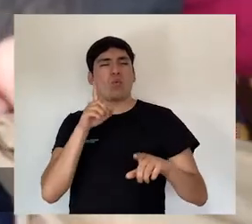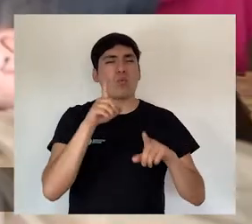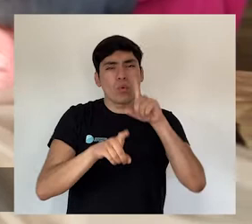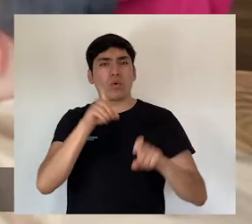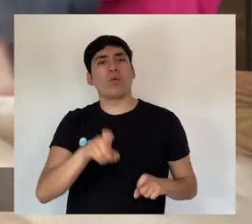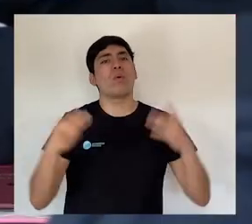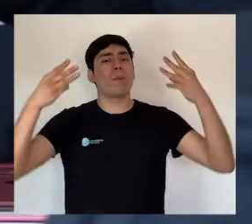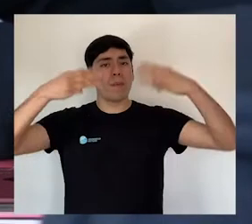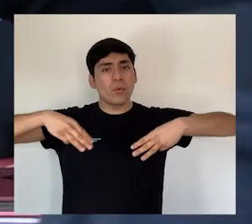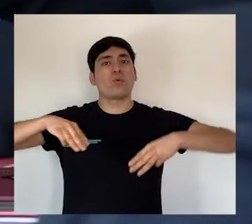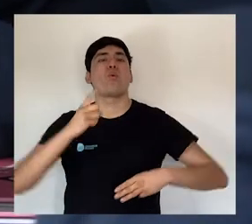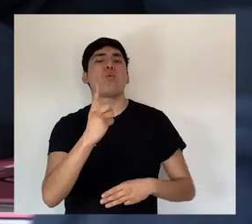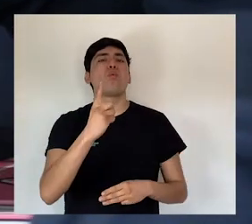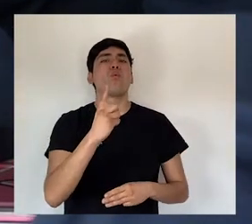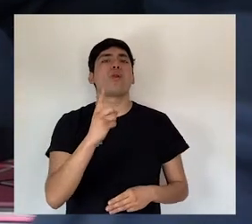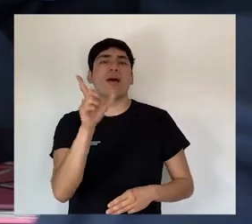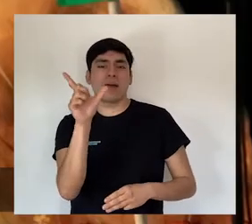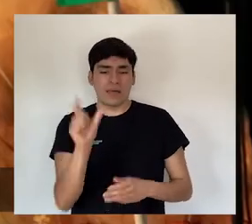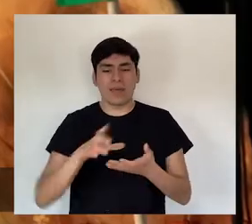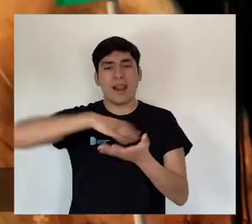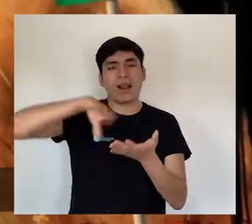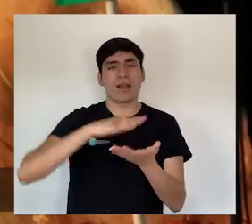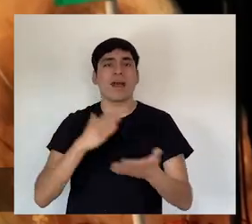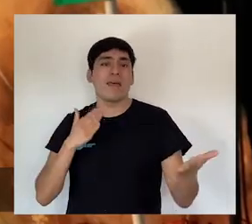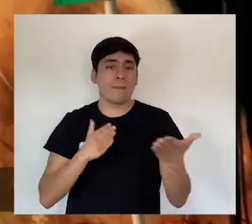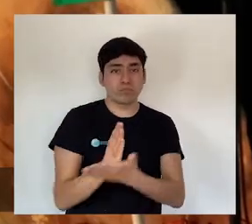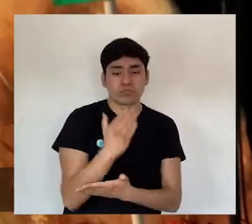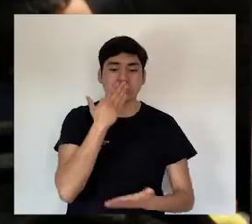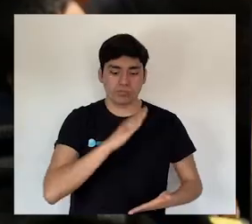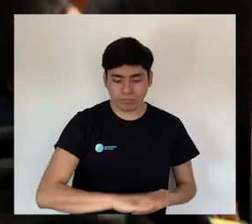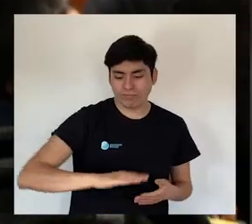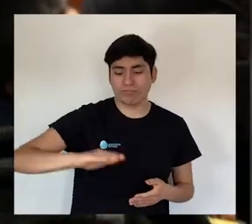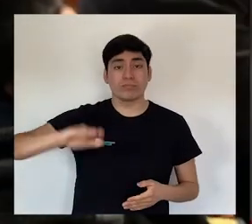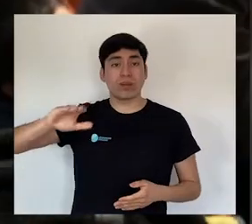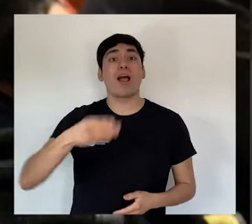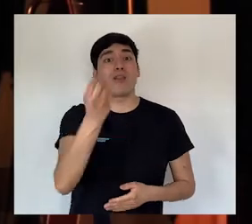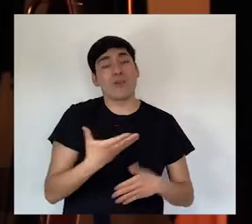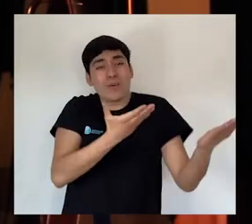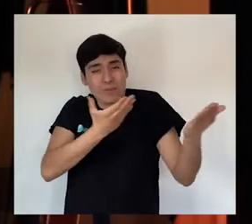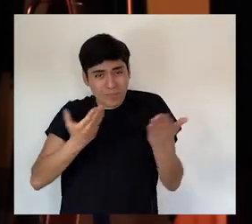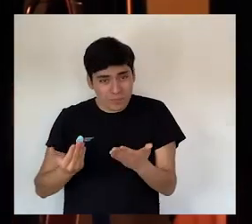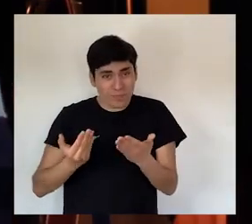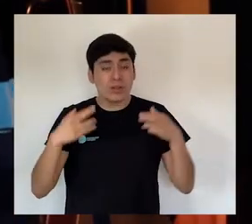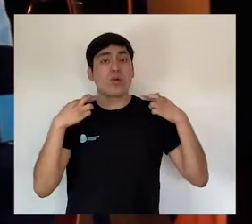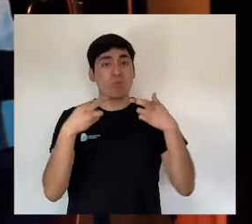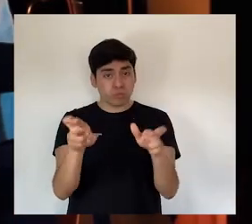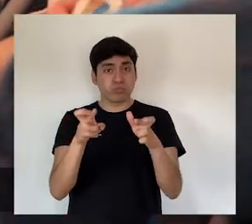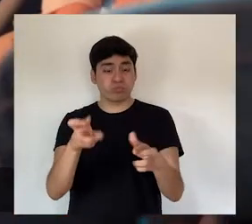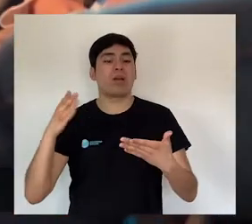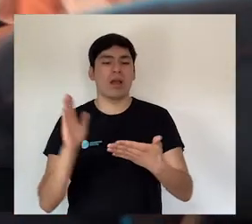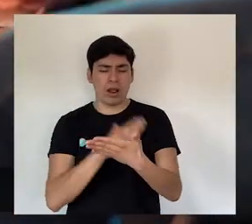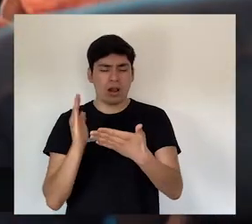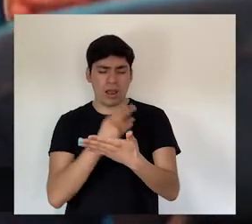desafío que Magallanes sea una de las cuestiones lectoras desde la primera infancia. Los invito a que le den una